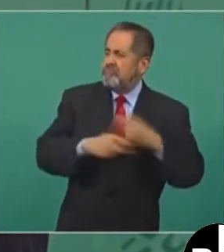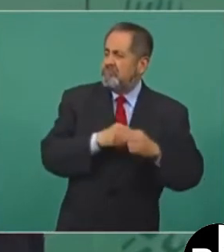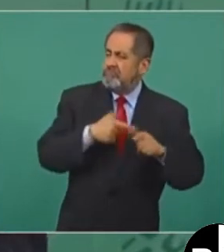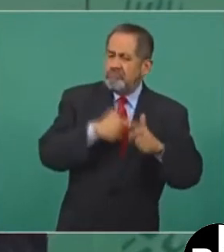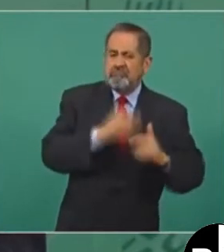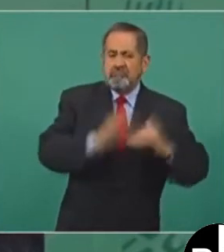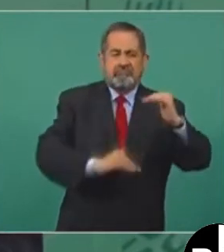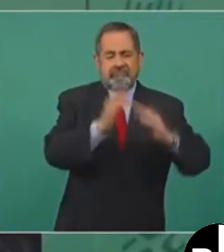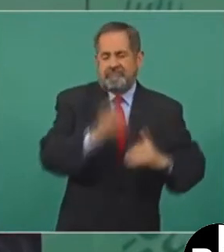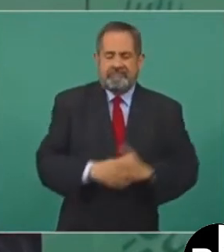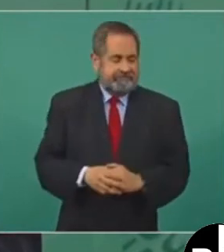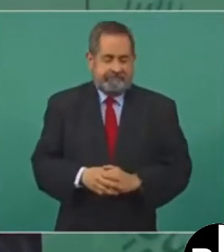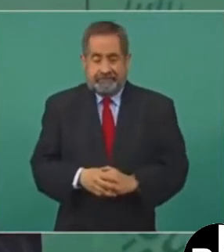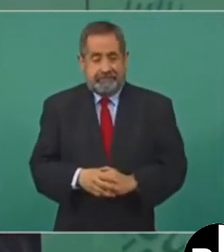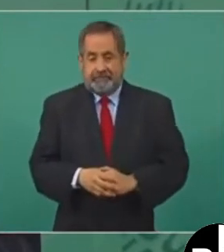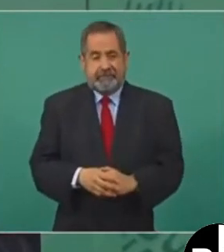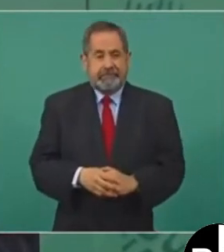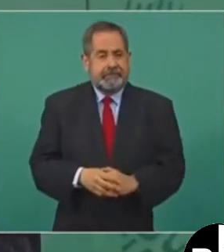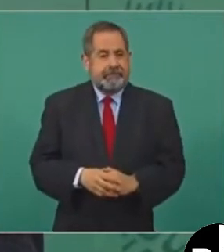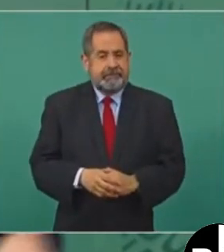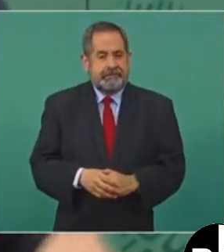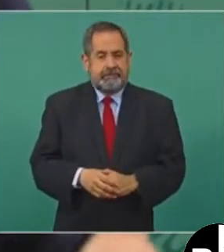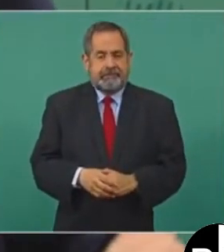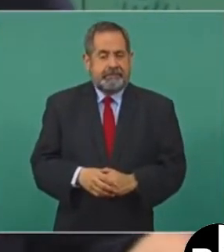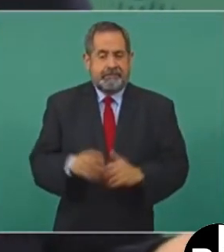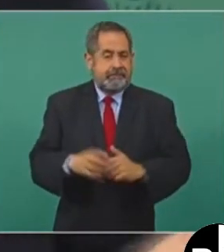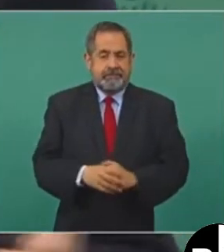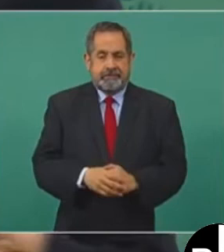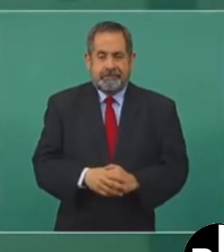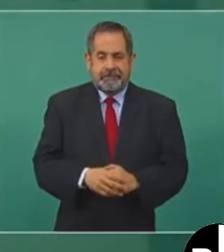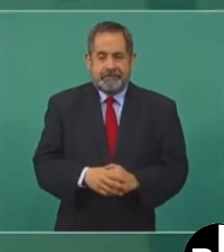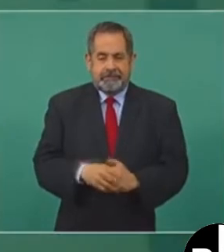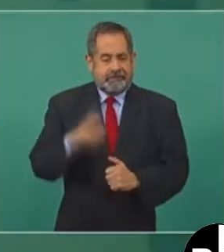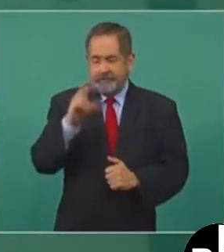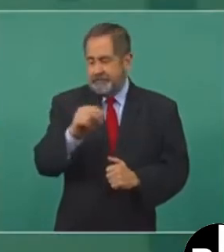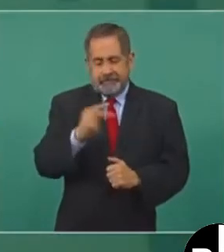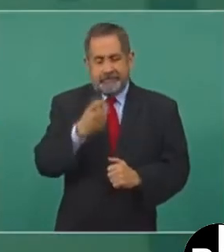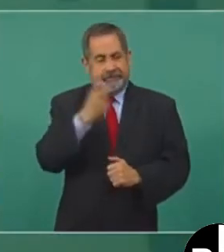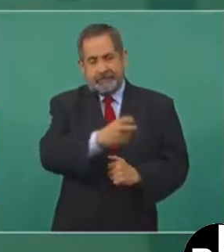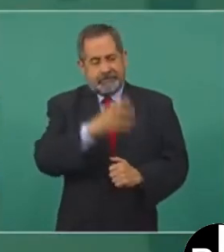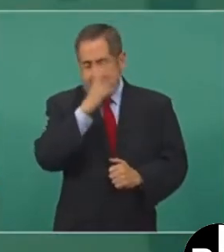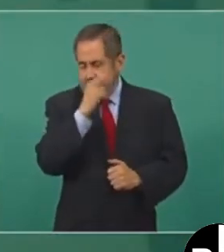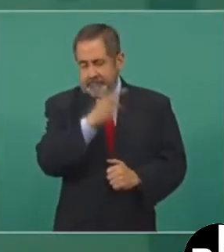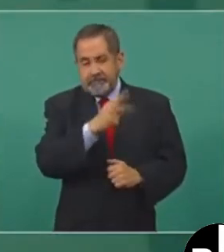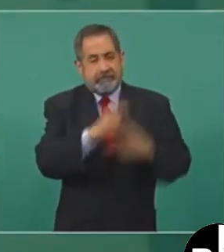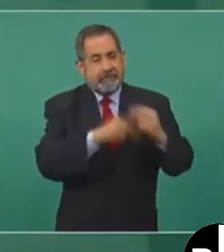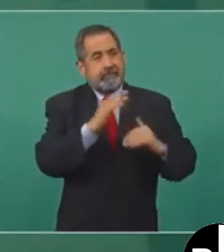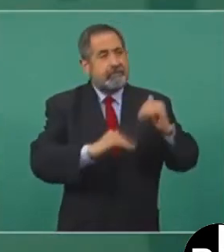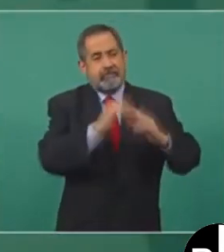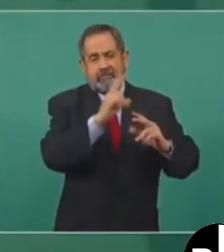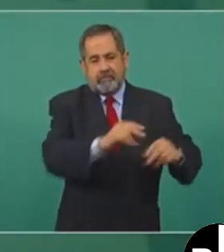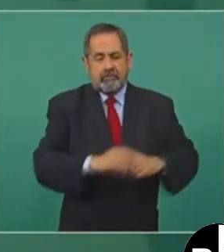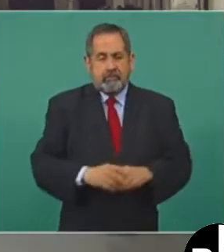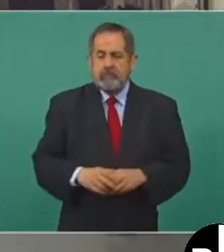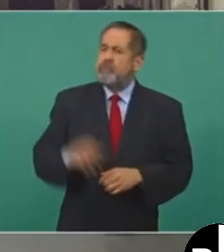pues no va a ser posible. Este tema